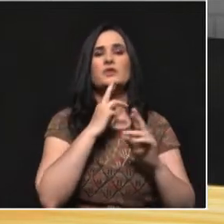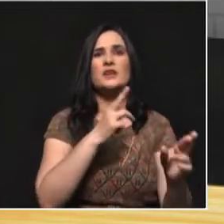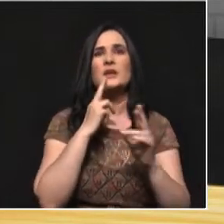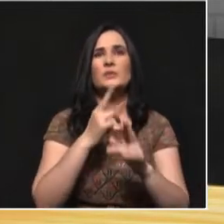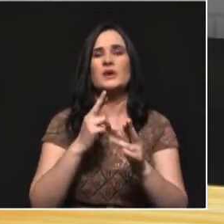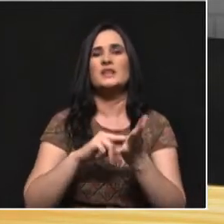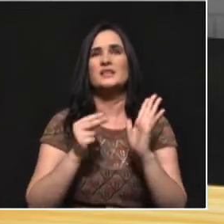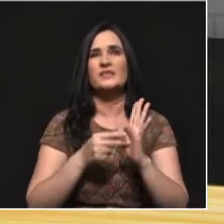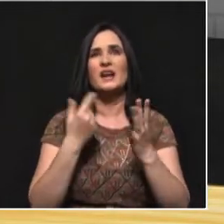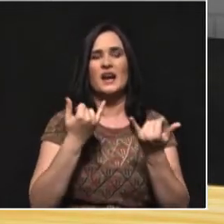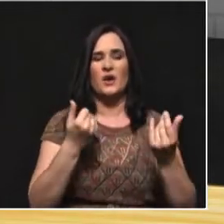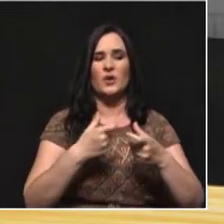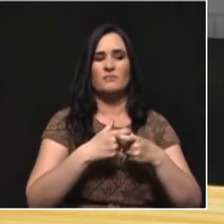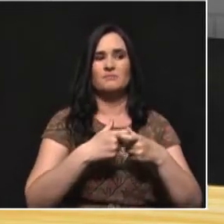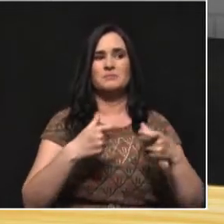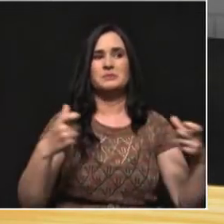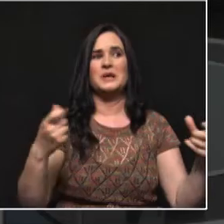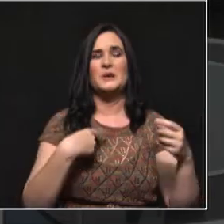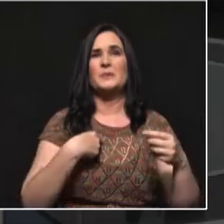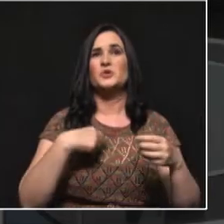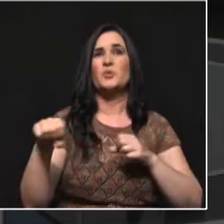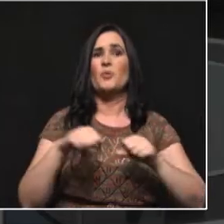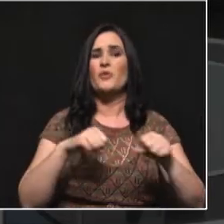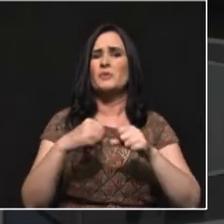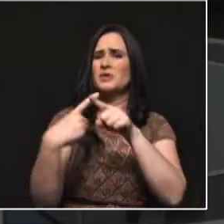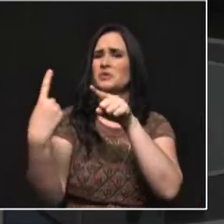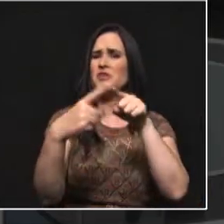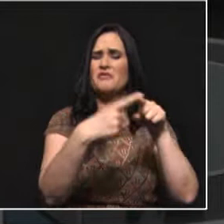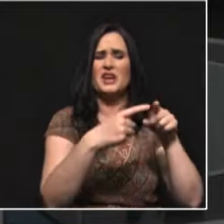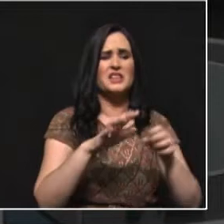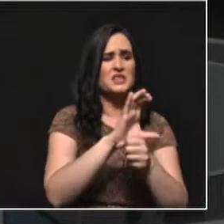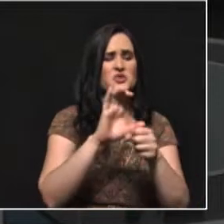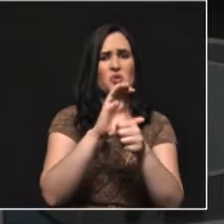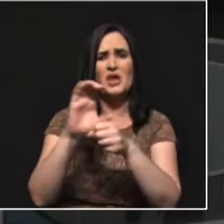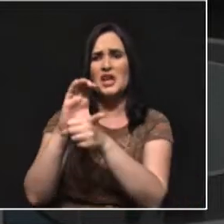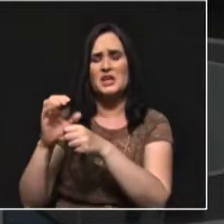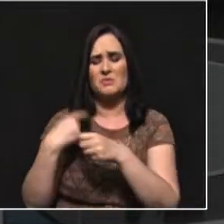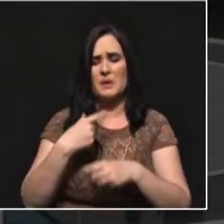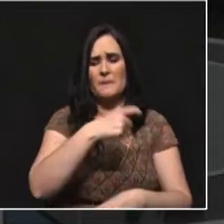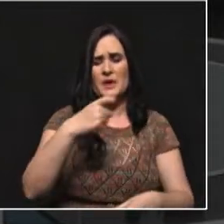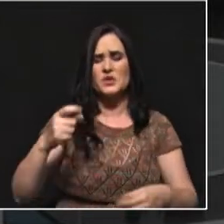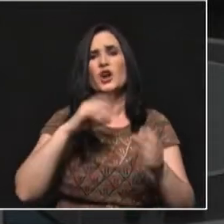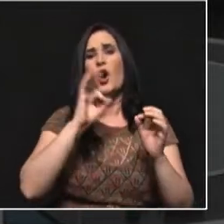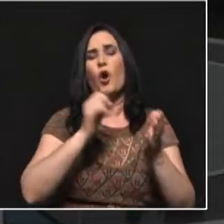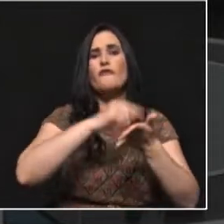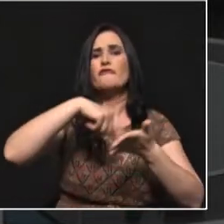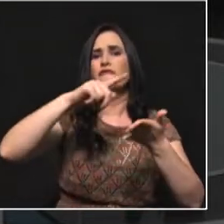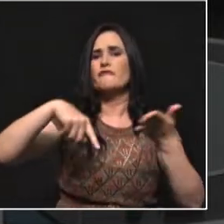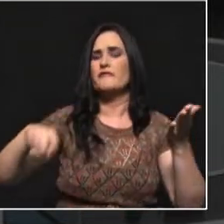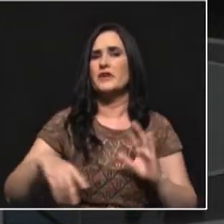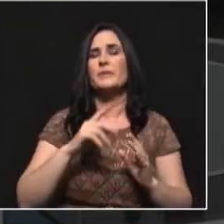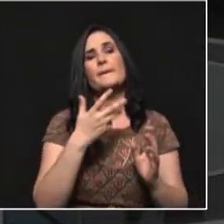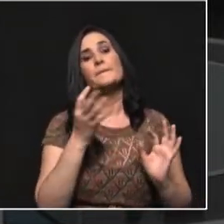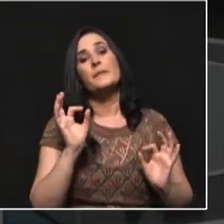aumento, ese auge de movimientos significativos de ciudadanos, y de estos movimientos por firmas, pero también un